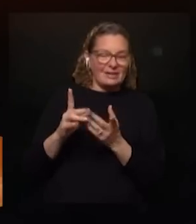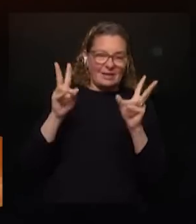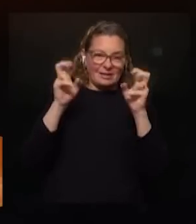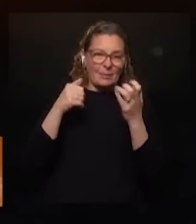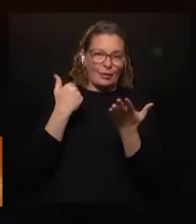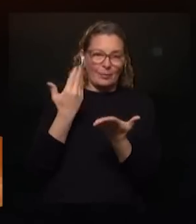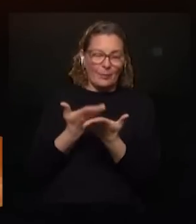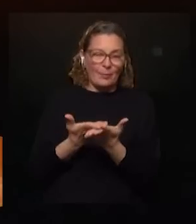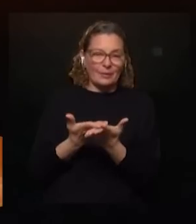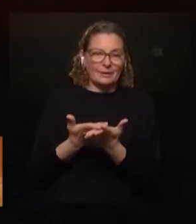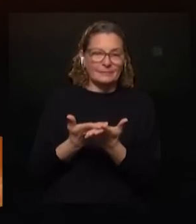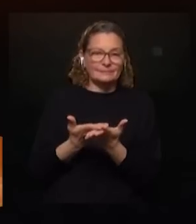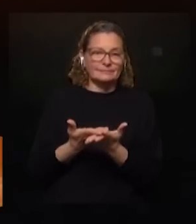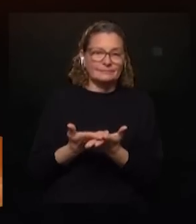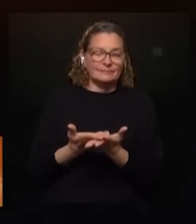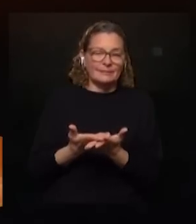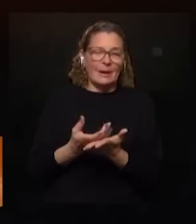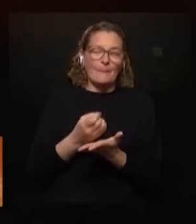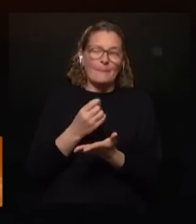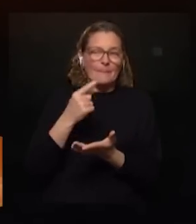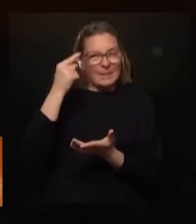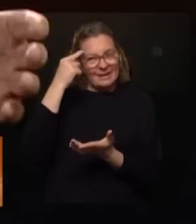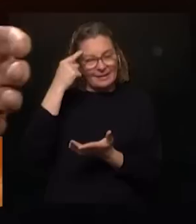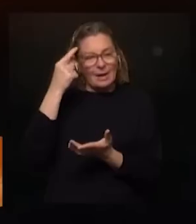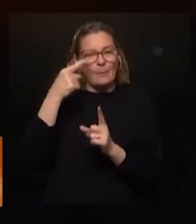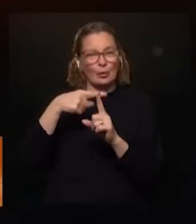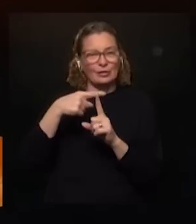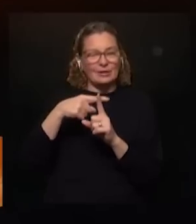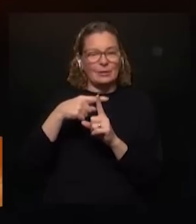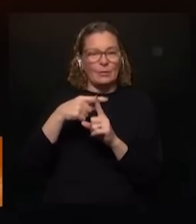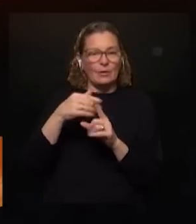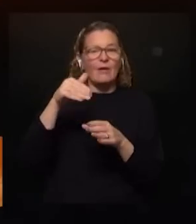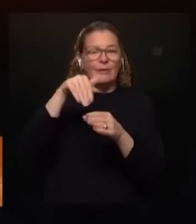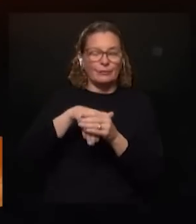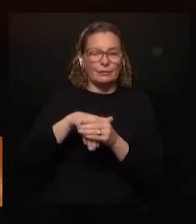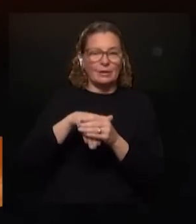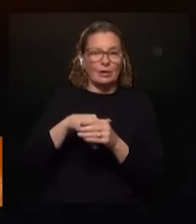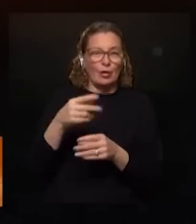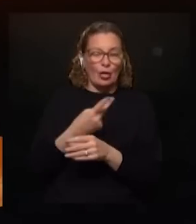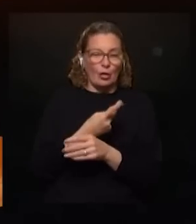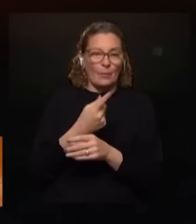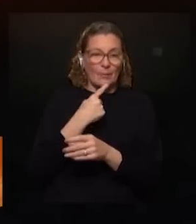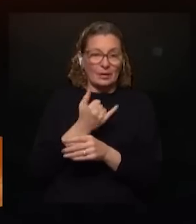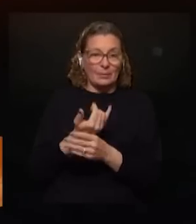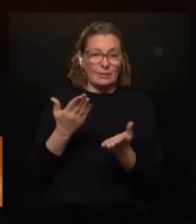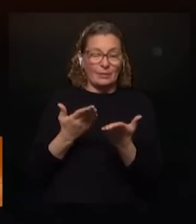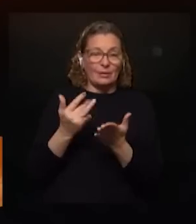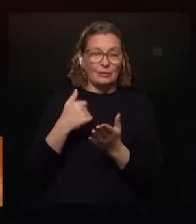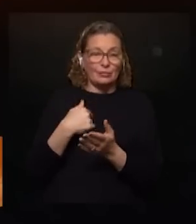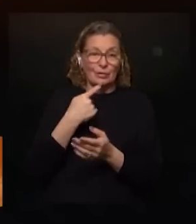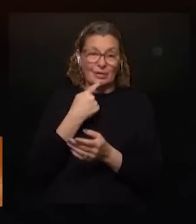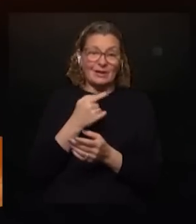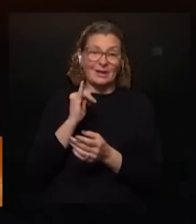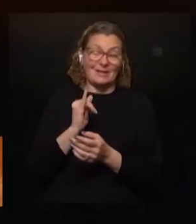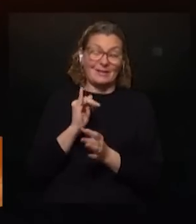propone es factible pensar va a haber plebiscitos en los dos casos por ejemplo ahora y si yo diría que en los